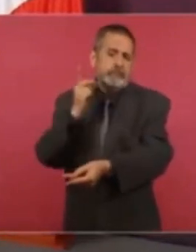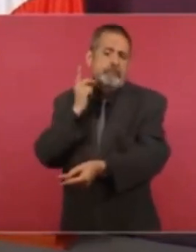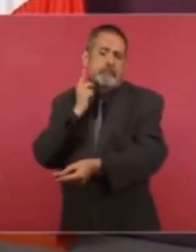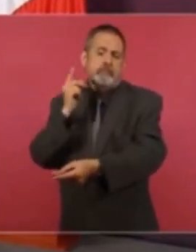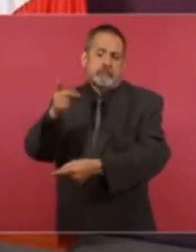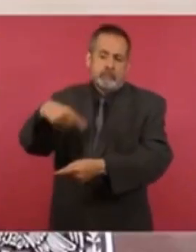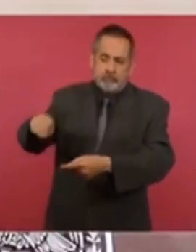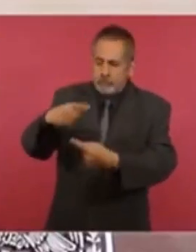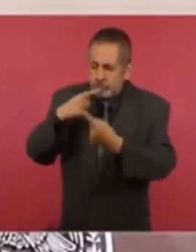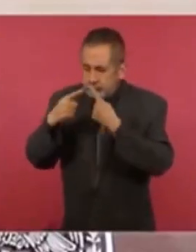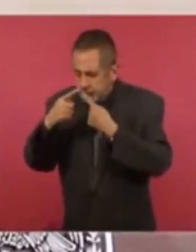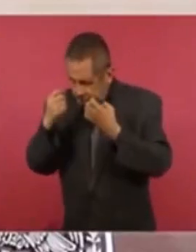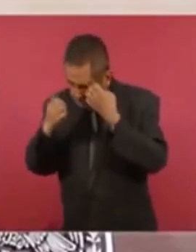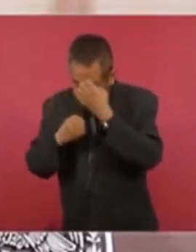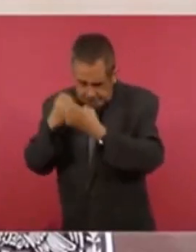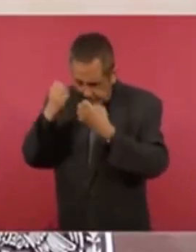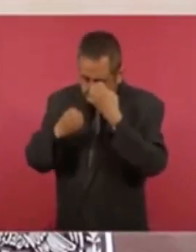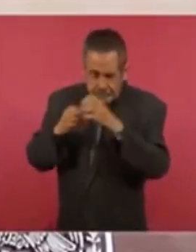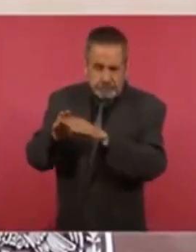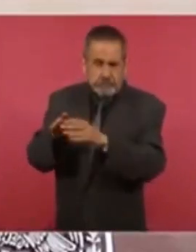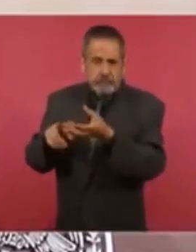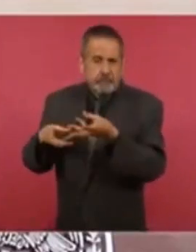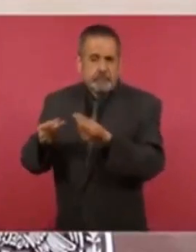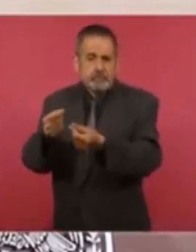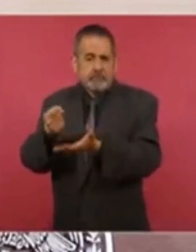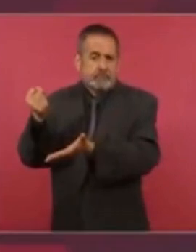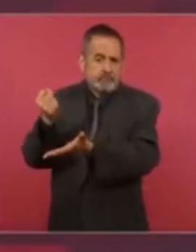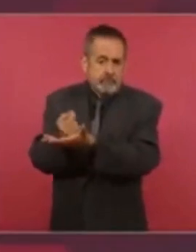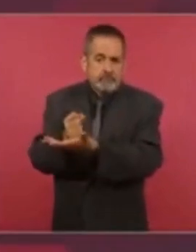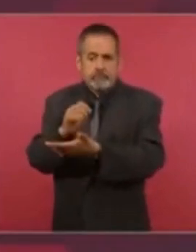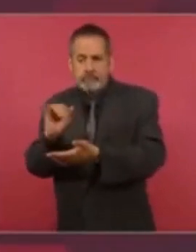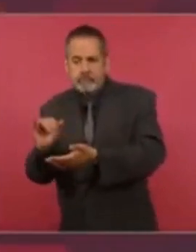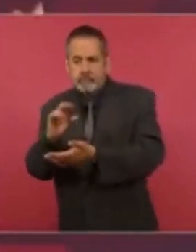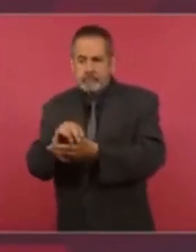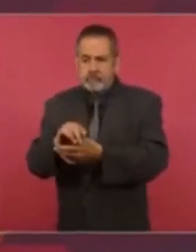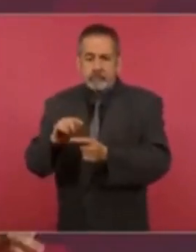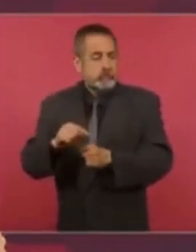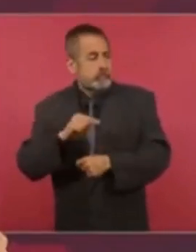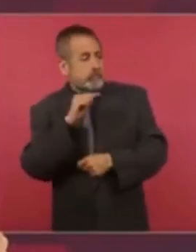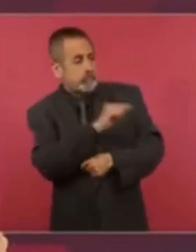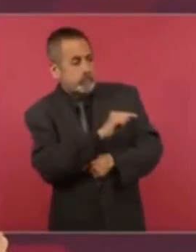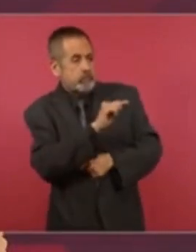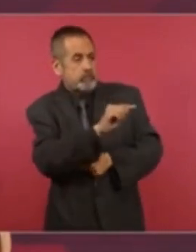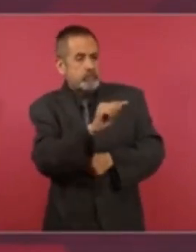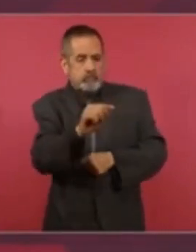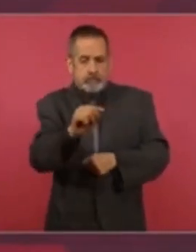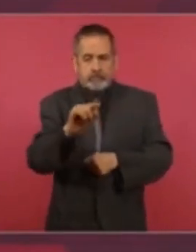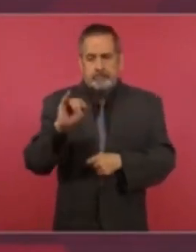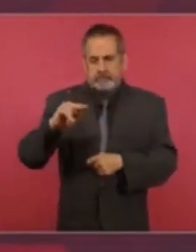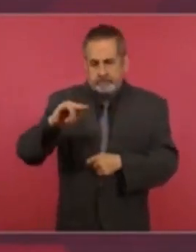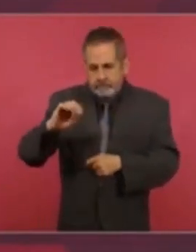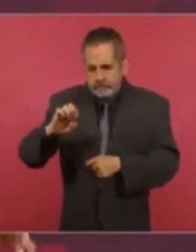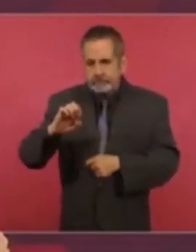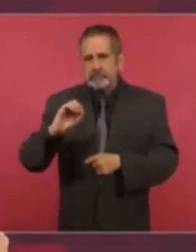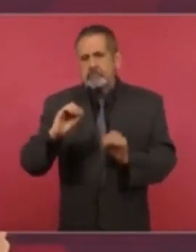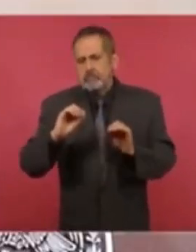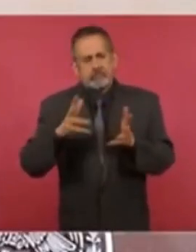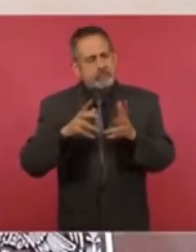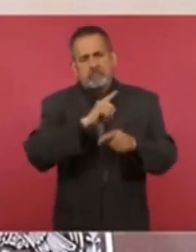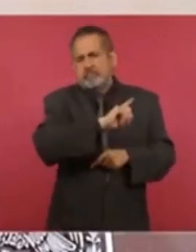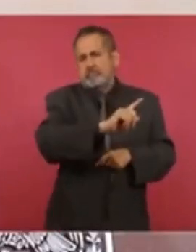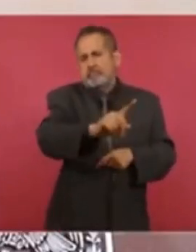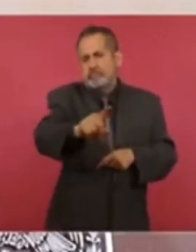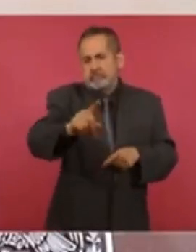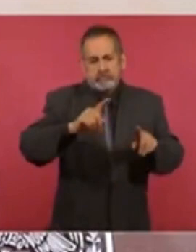explicó que es el Poder Ejecutivo quien presenta la propuesta tal y como llega por parte de los organismos y es en este caso la Cámara de Diputados